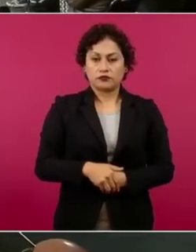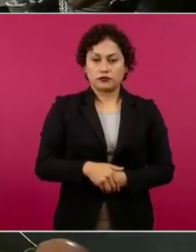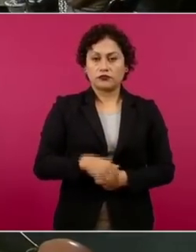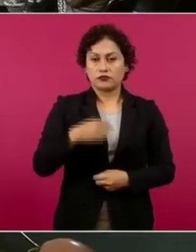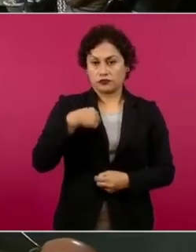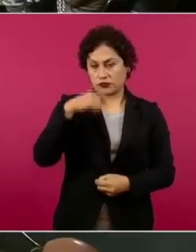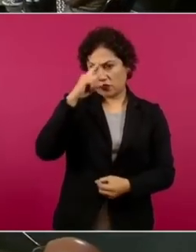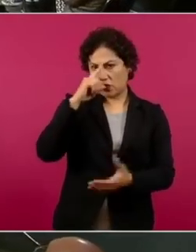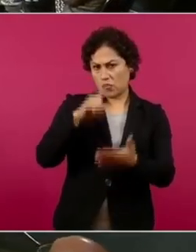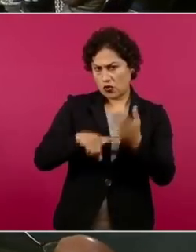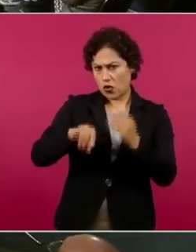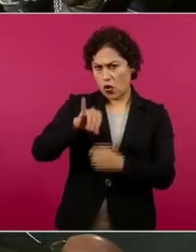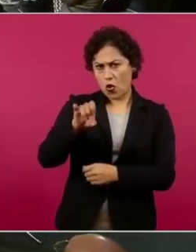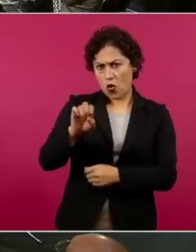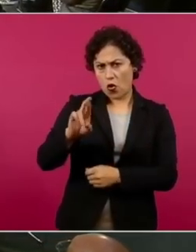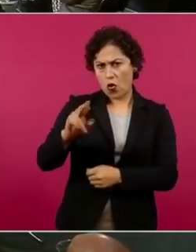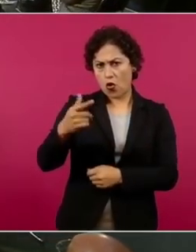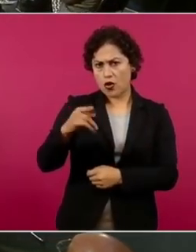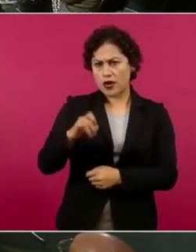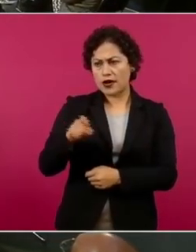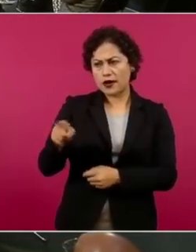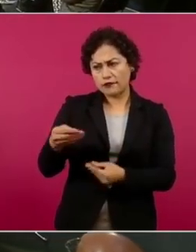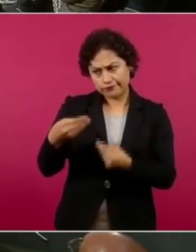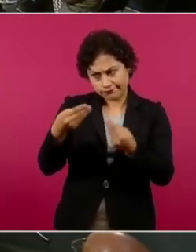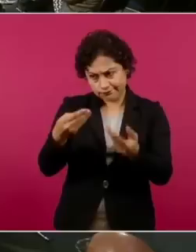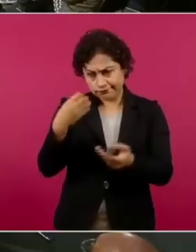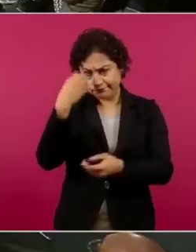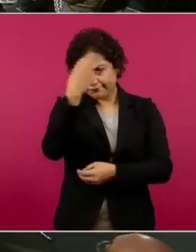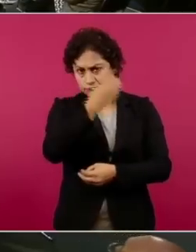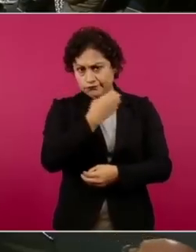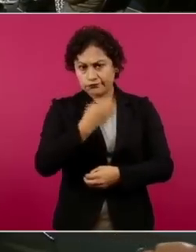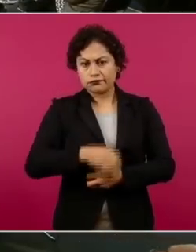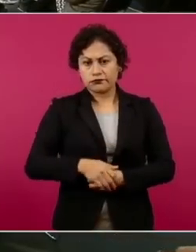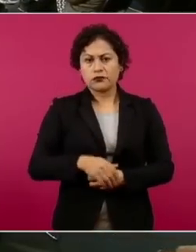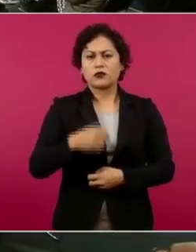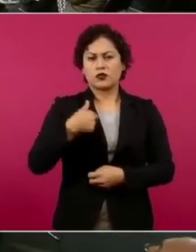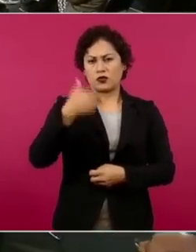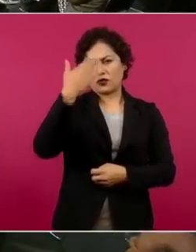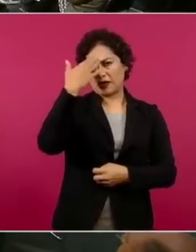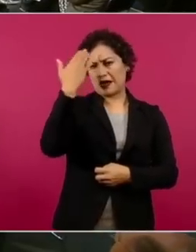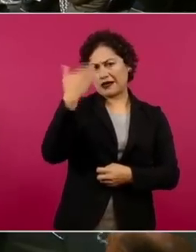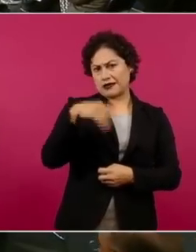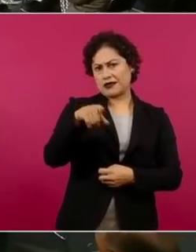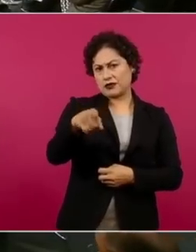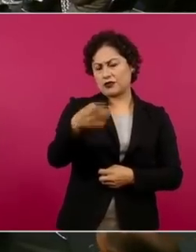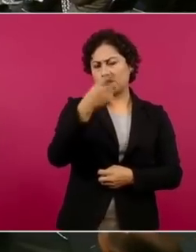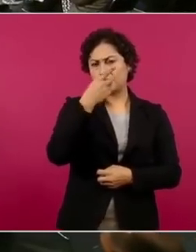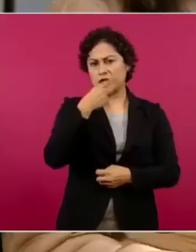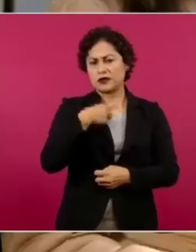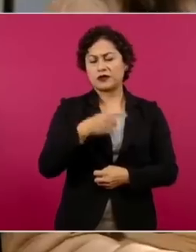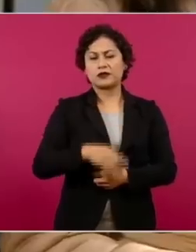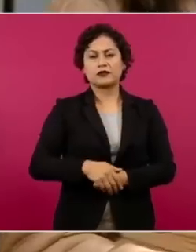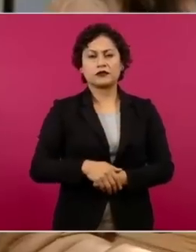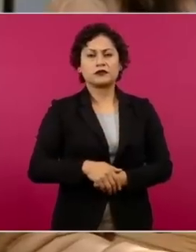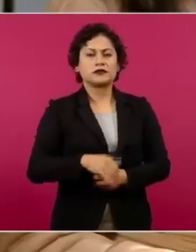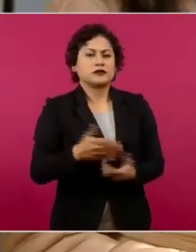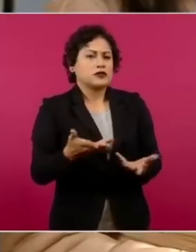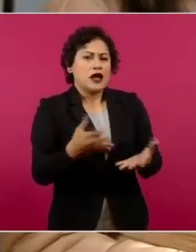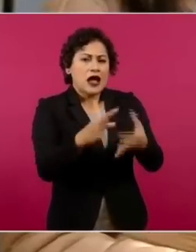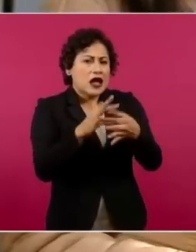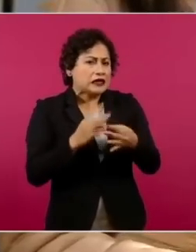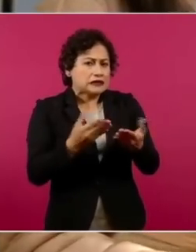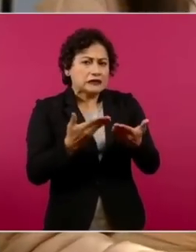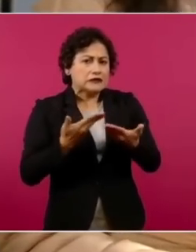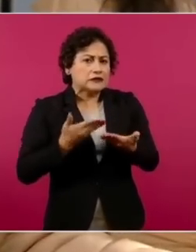Jorge, ya sea a lo que te refieres. Una explicación de legalmente a quién pertenece